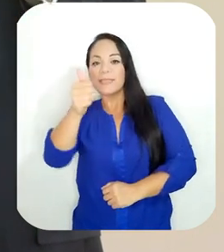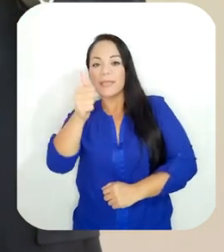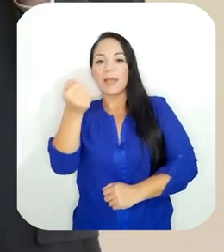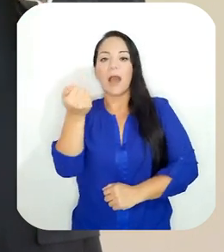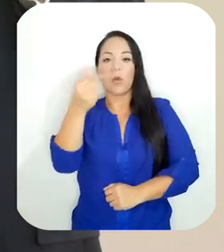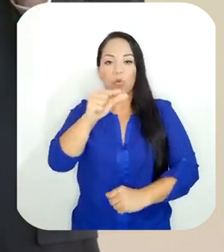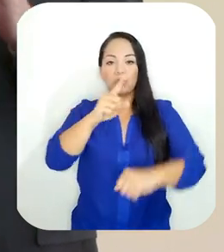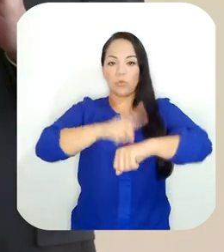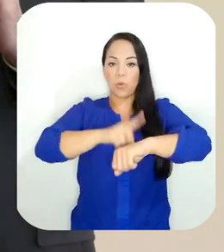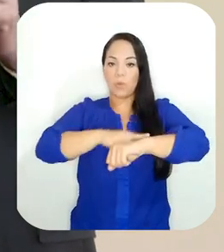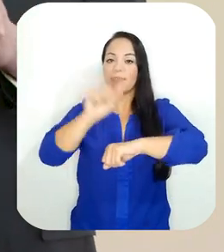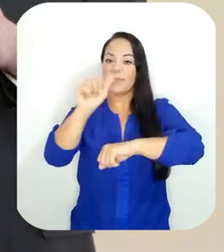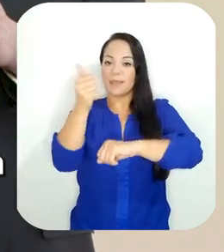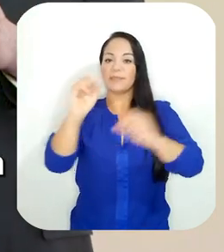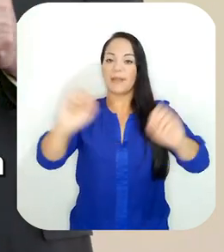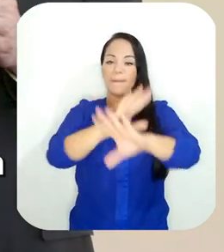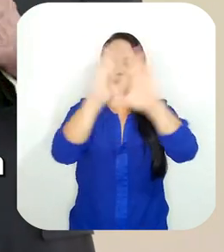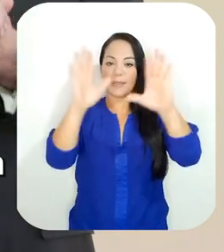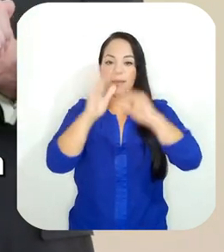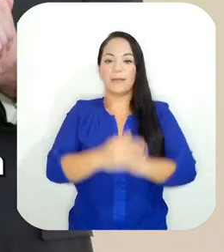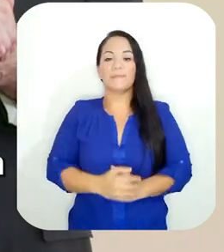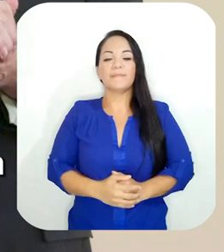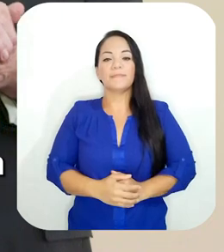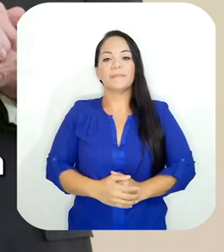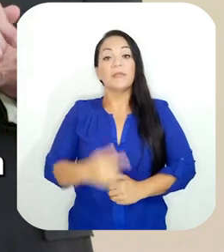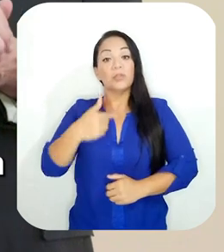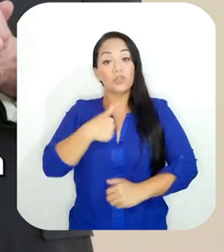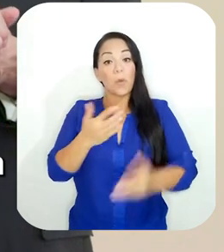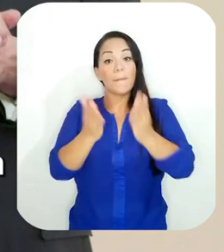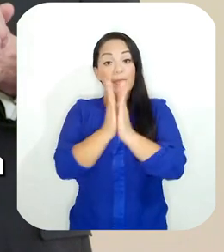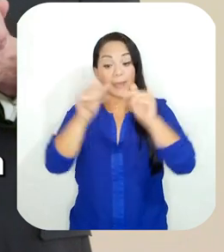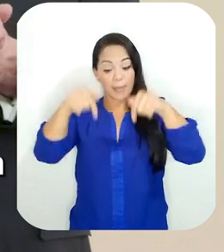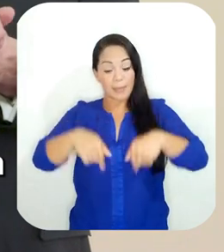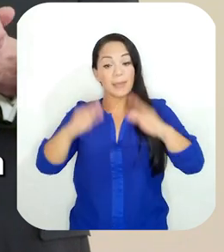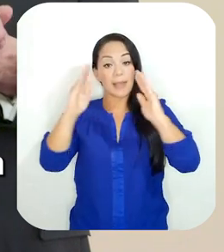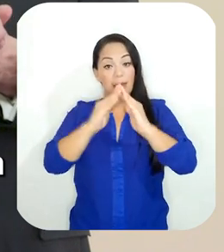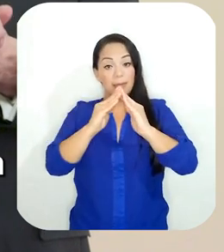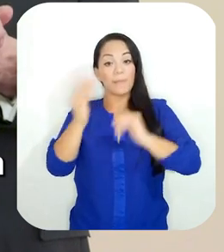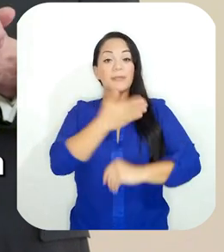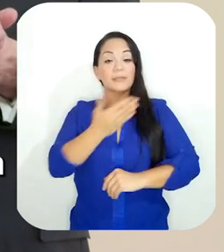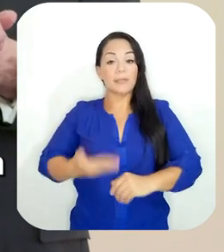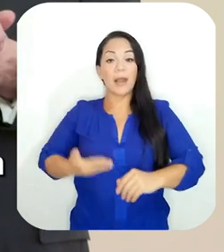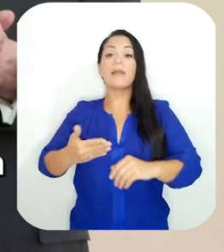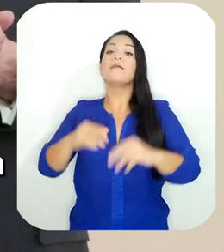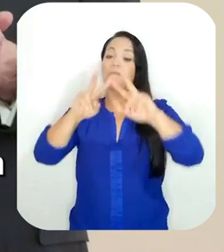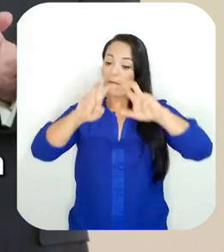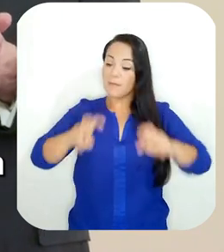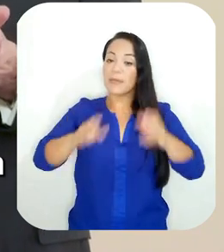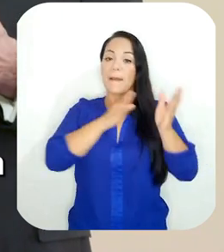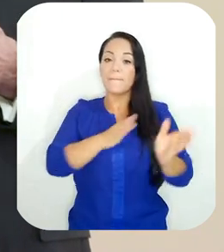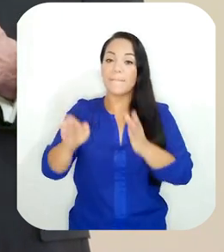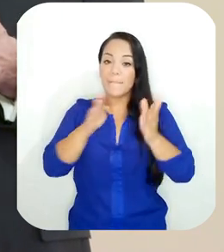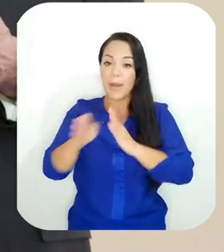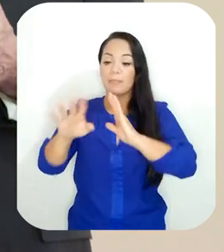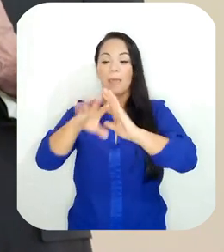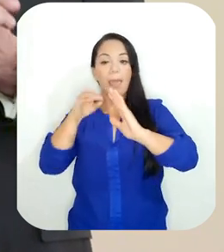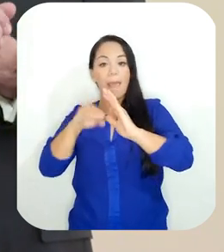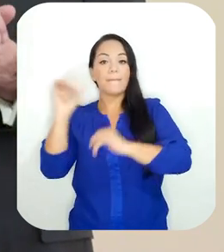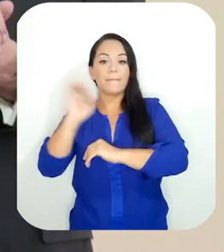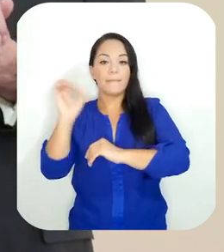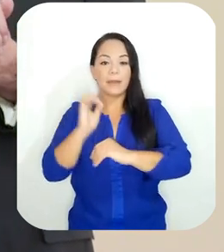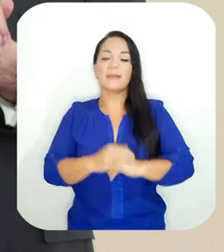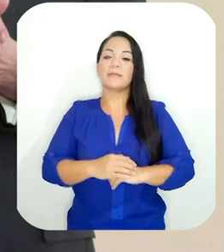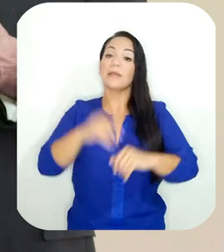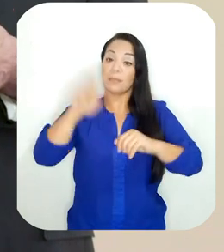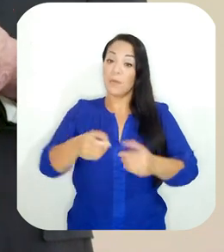agosto a las 10 de la mañana. He solicitado que revisemos nuestro plan de emergencia en casa presidencial, porque hay que